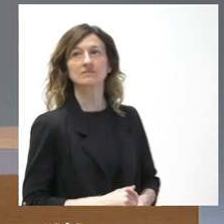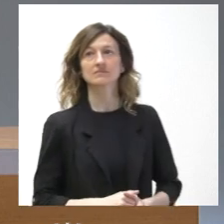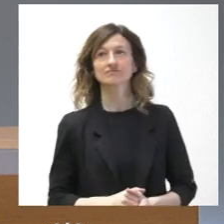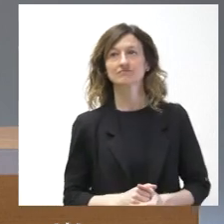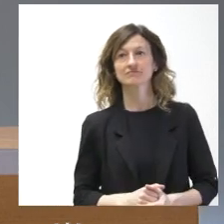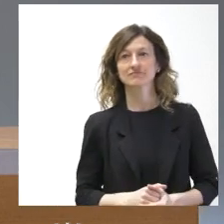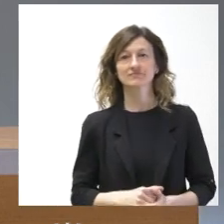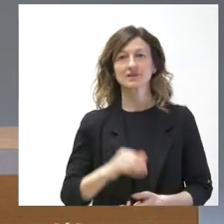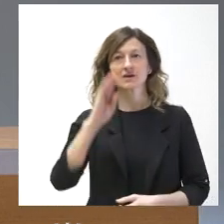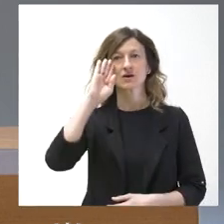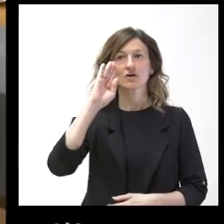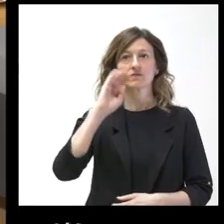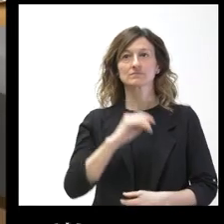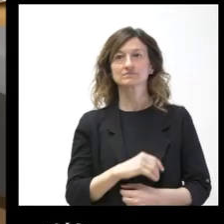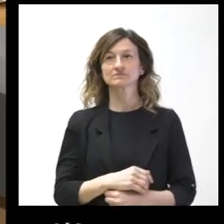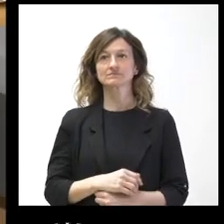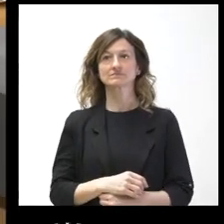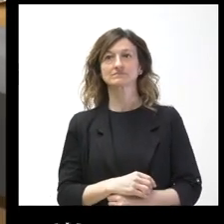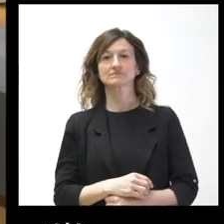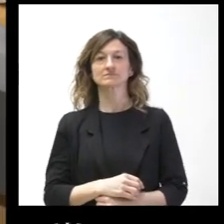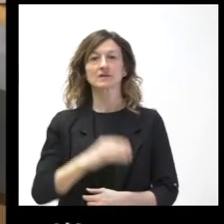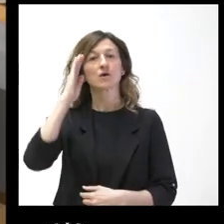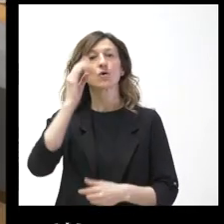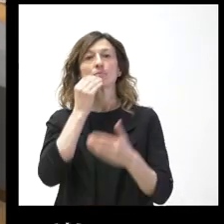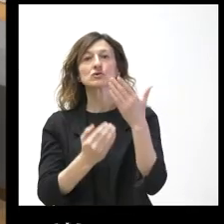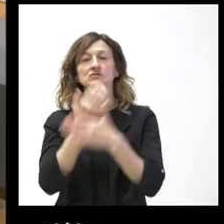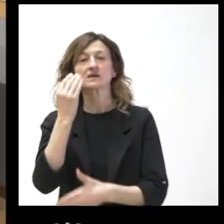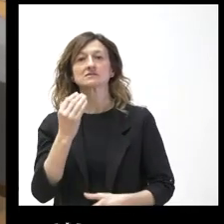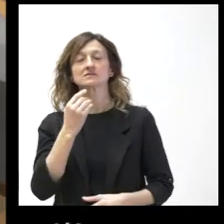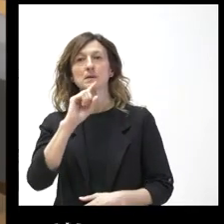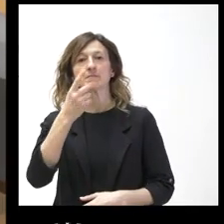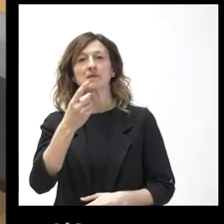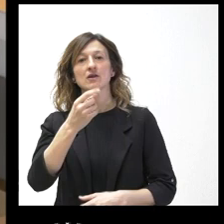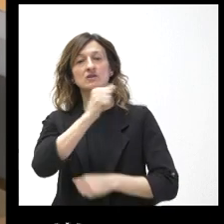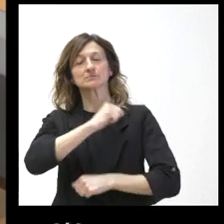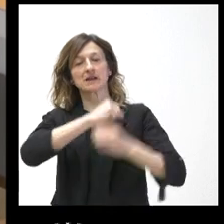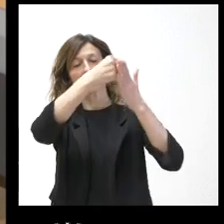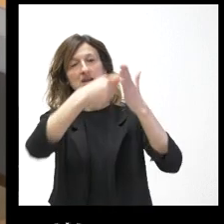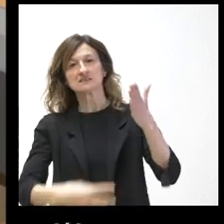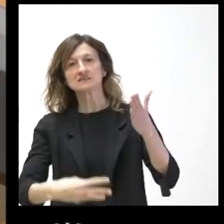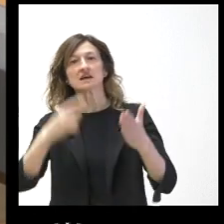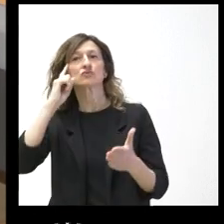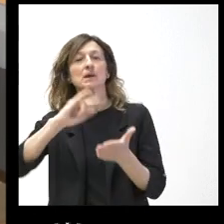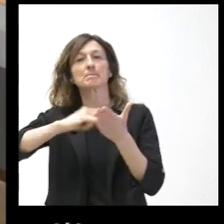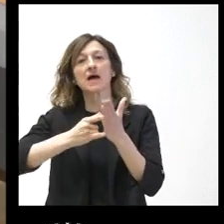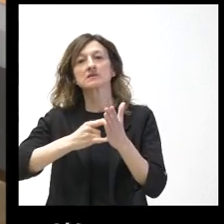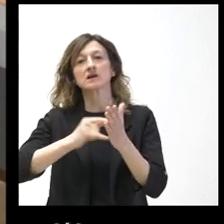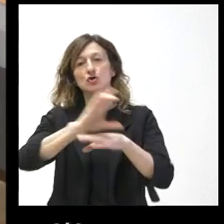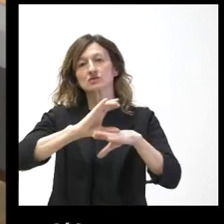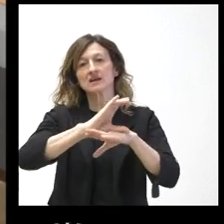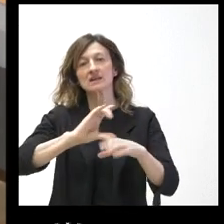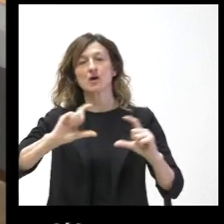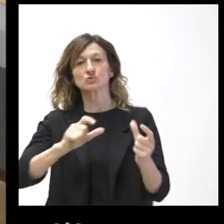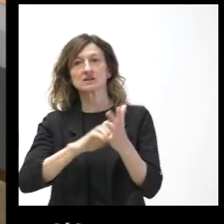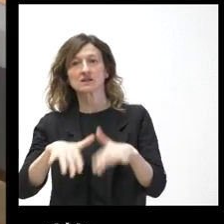Hola, ¿qué tal? Buenos días. Buenos días. dos cuestiones. La primera es sobre la lista de espera. No sé si el plan de la Junta y de la Consejería pasan por potenciar